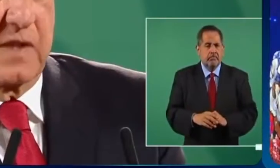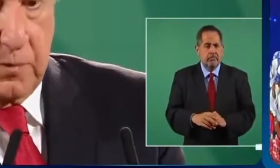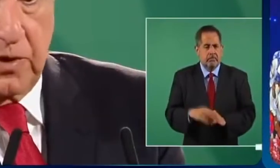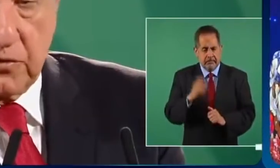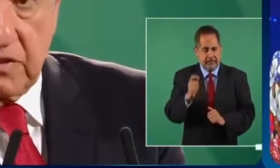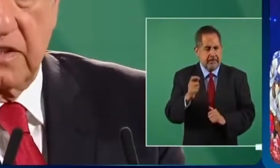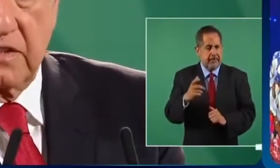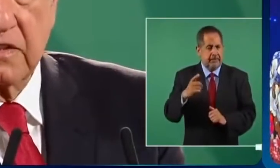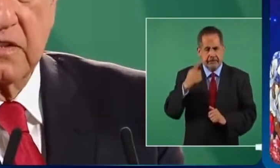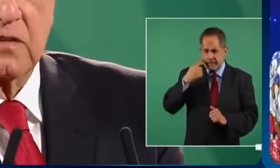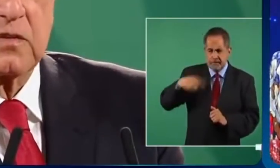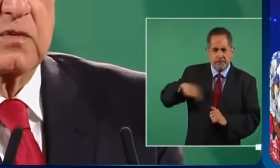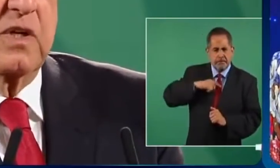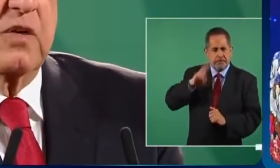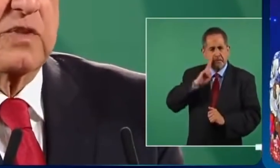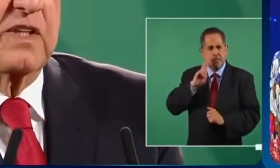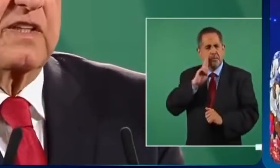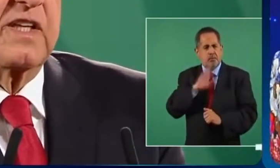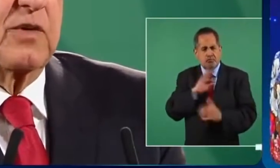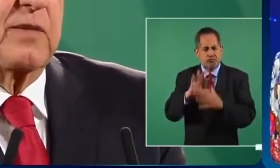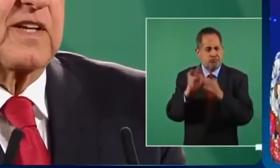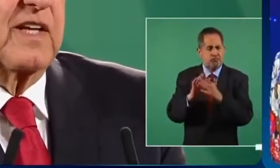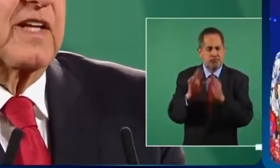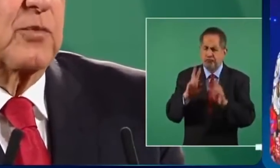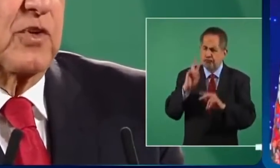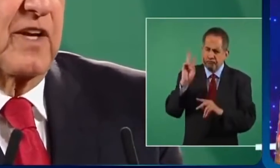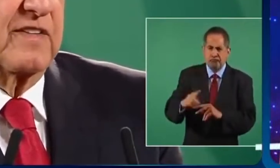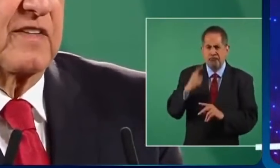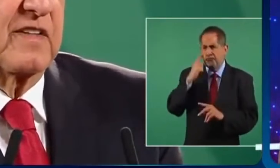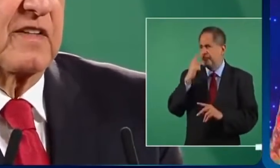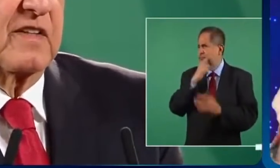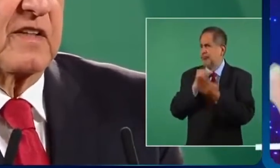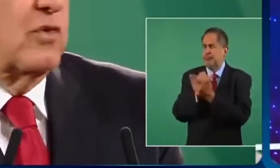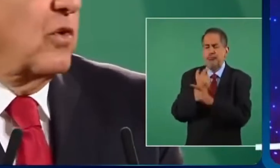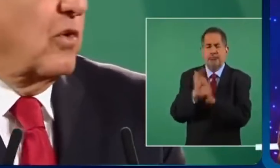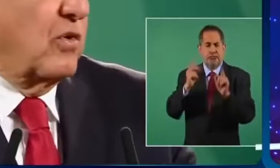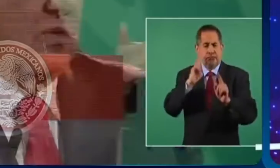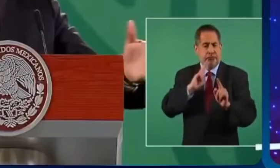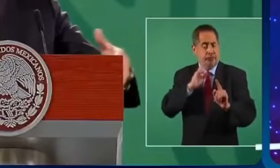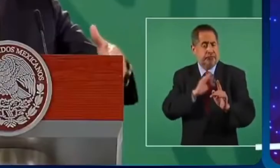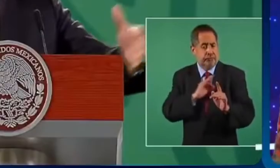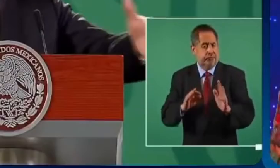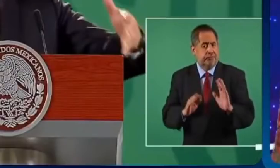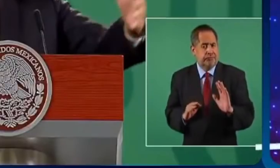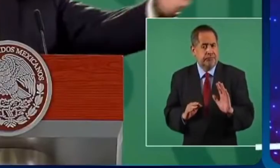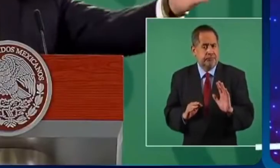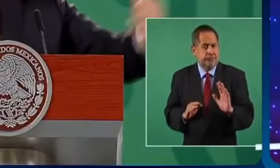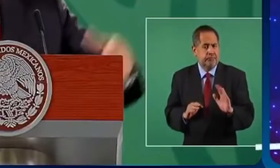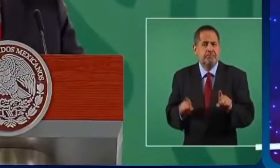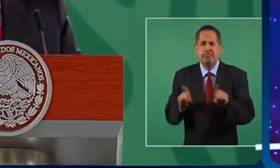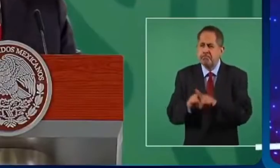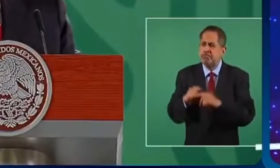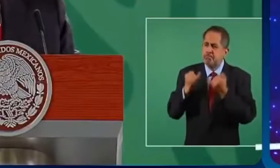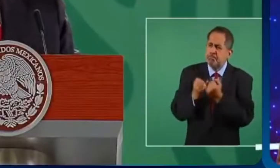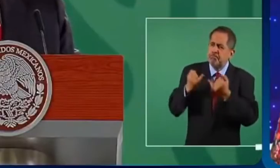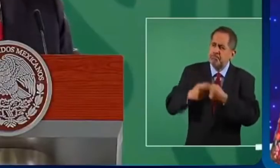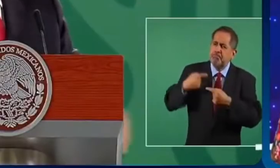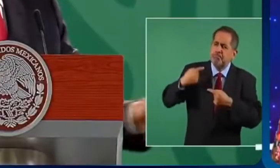y que podamos tener una auténtica una verdadera democracia que no siga pasando esto